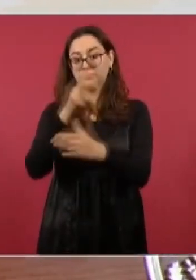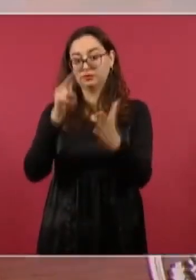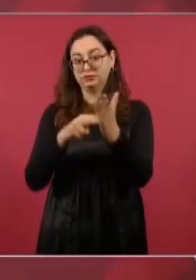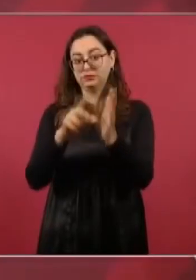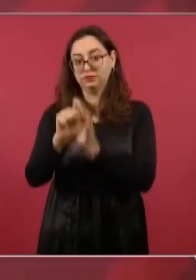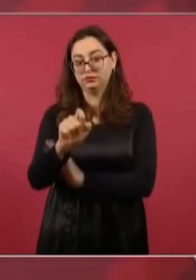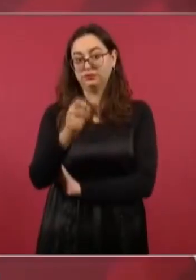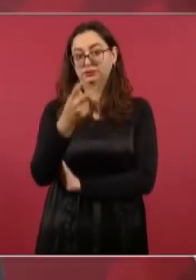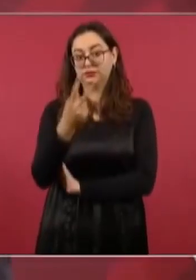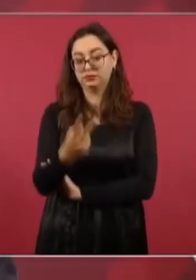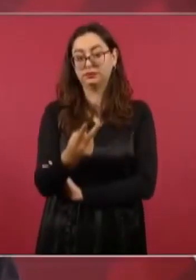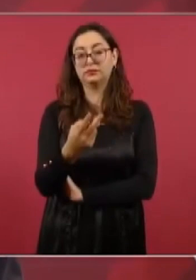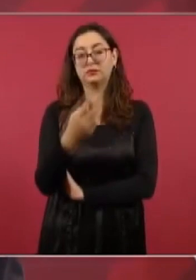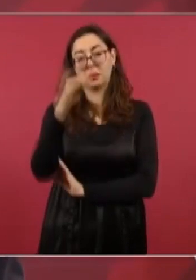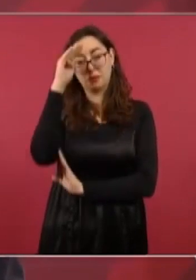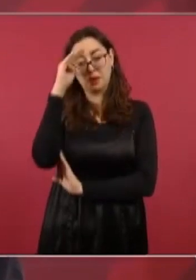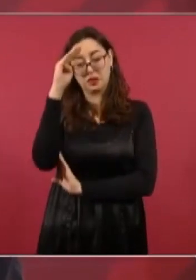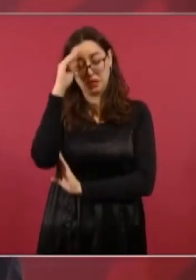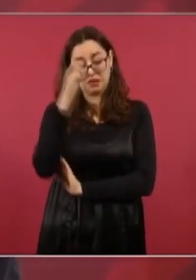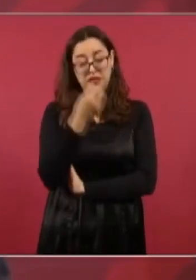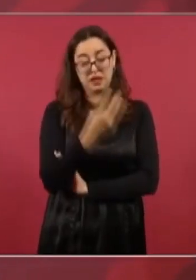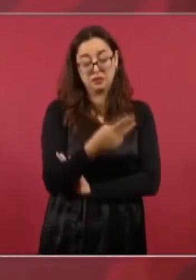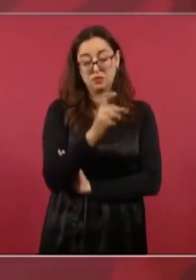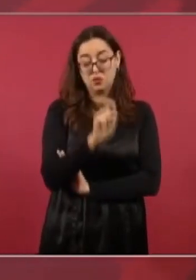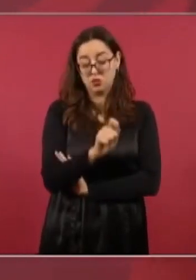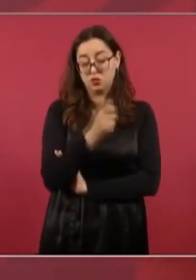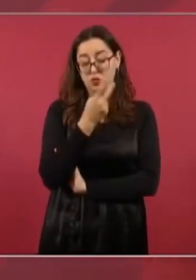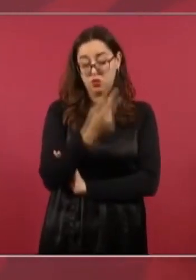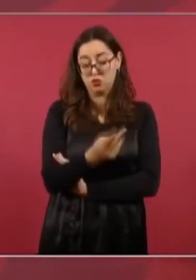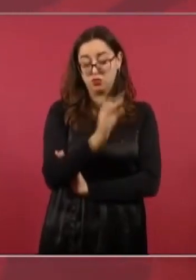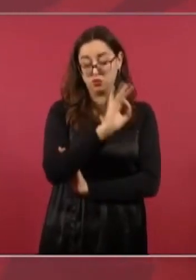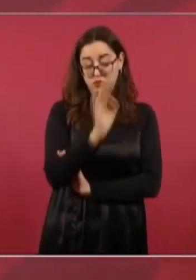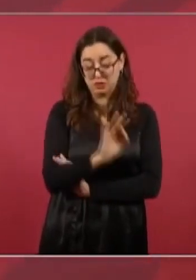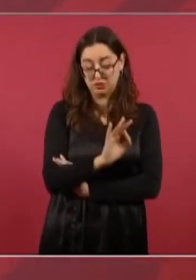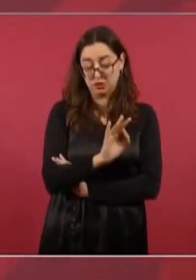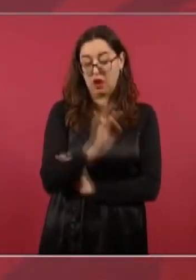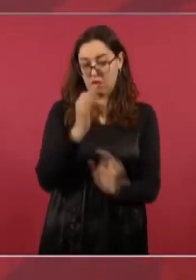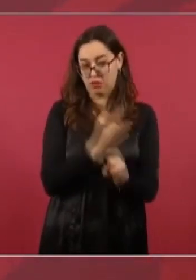.2 a 3.5.